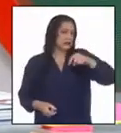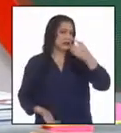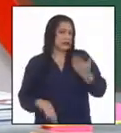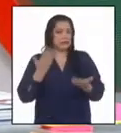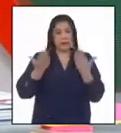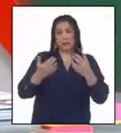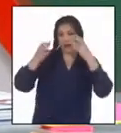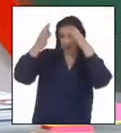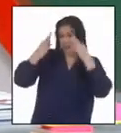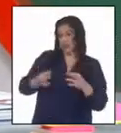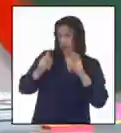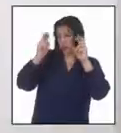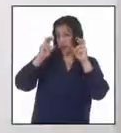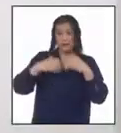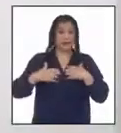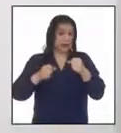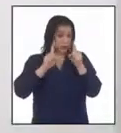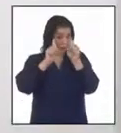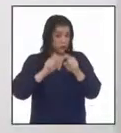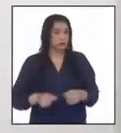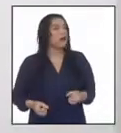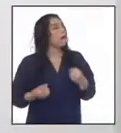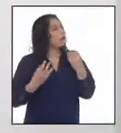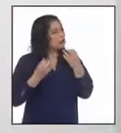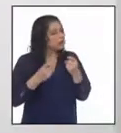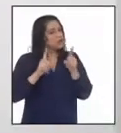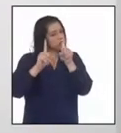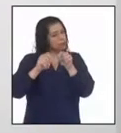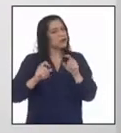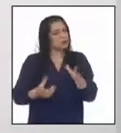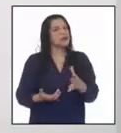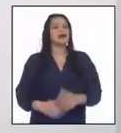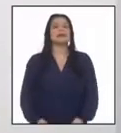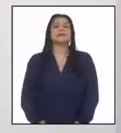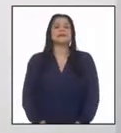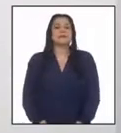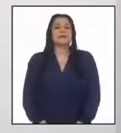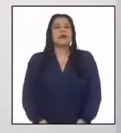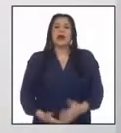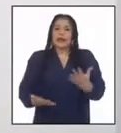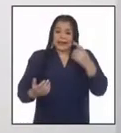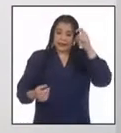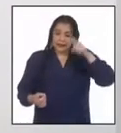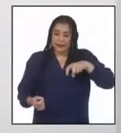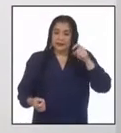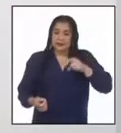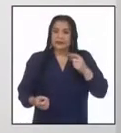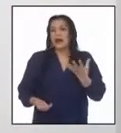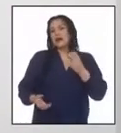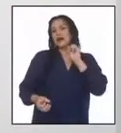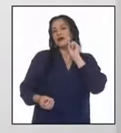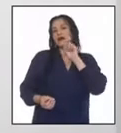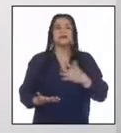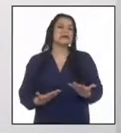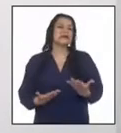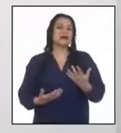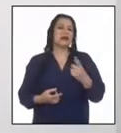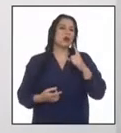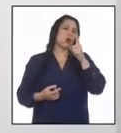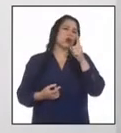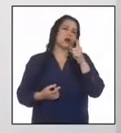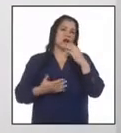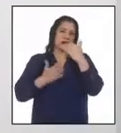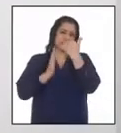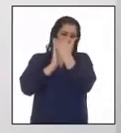tomar sus decisiones sobre salud pública? Qué bueno que hayas preguntado eso, Stephanie. Es necesario señalar que uno de los